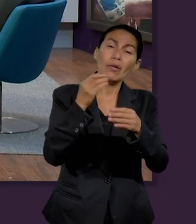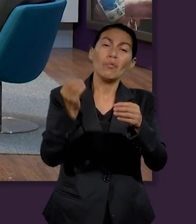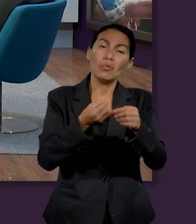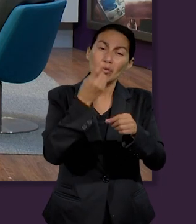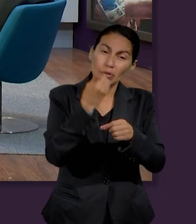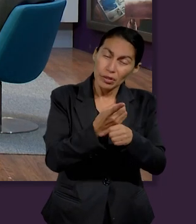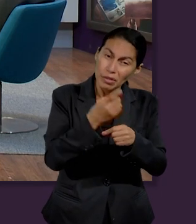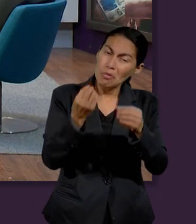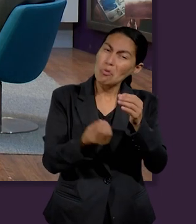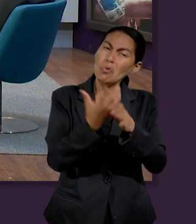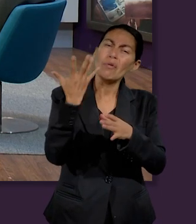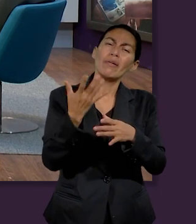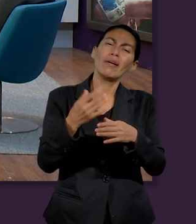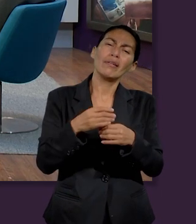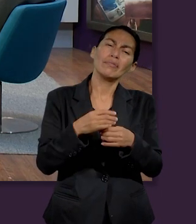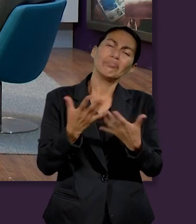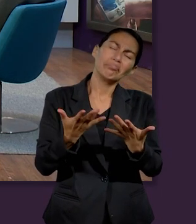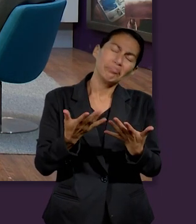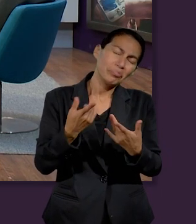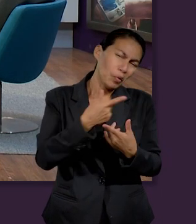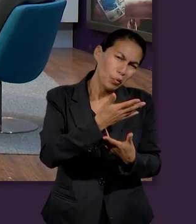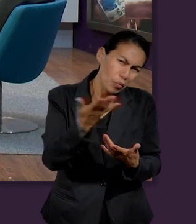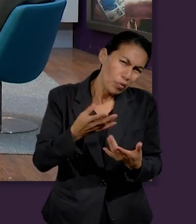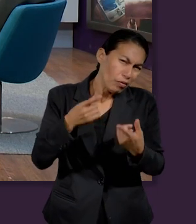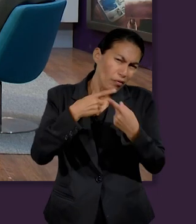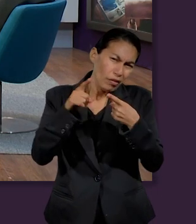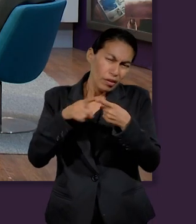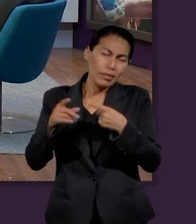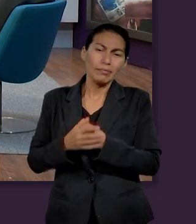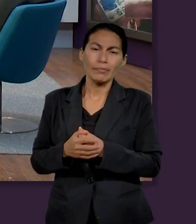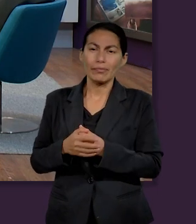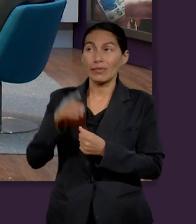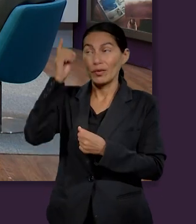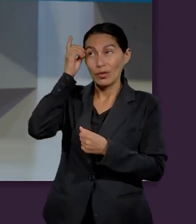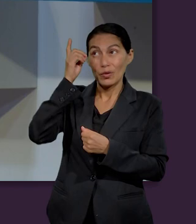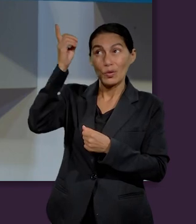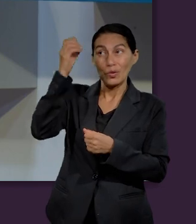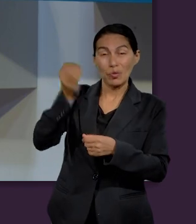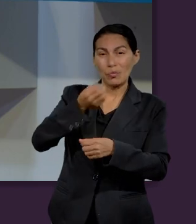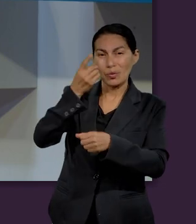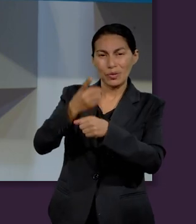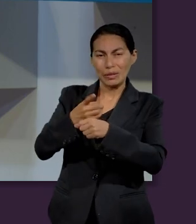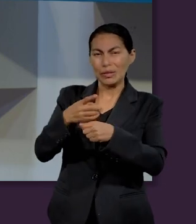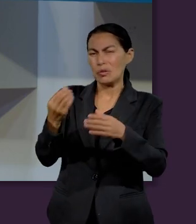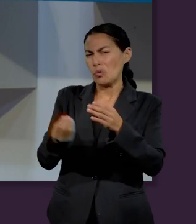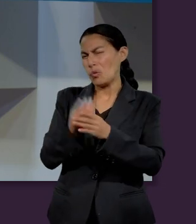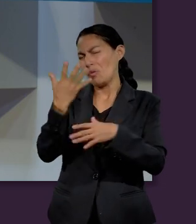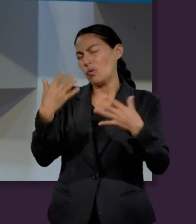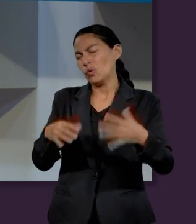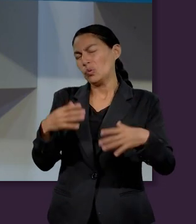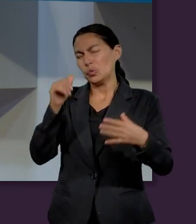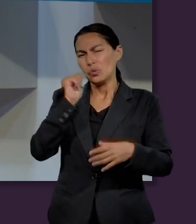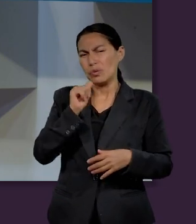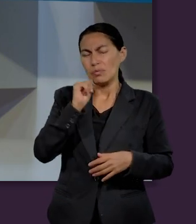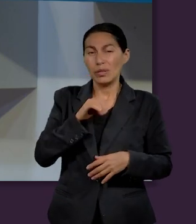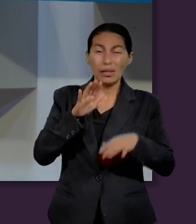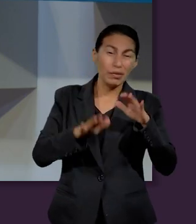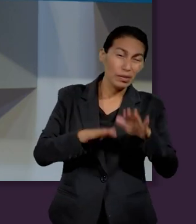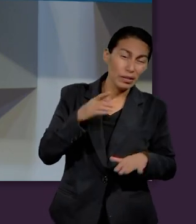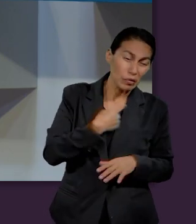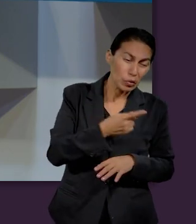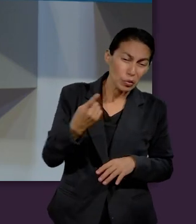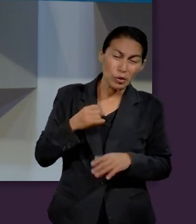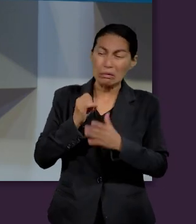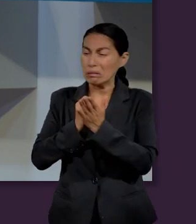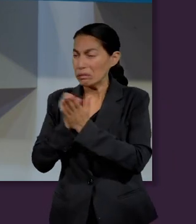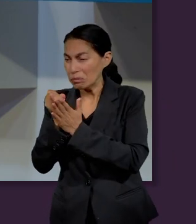escribir una nueva historia. Es el Dios de las oportunidades. A veces nosotros nos equivocamos, tomamos